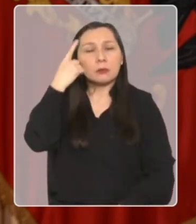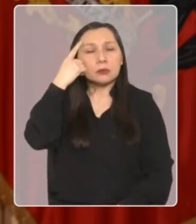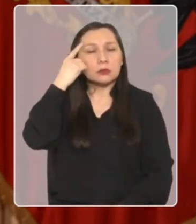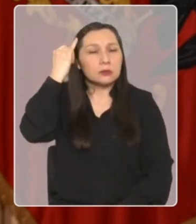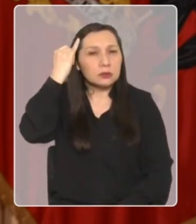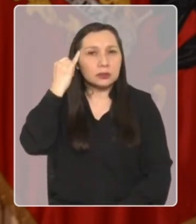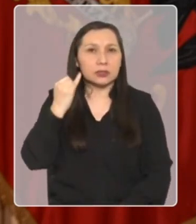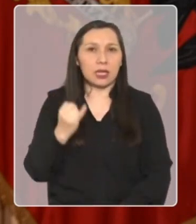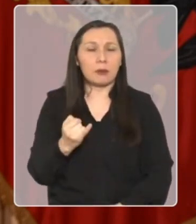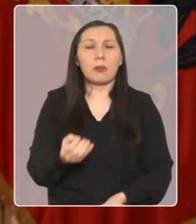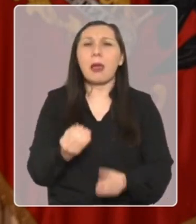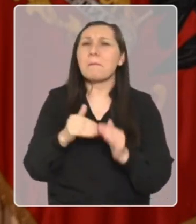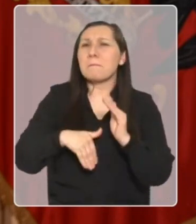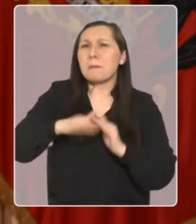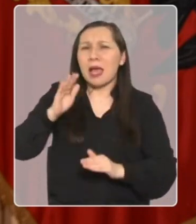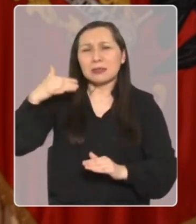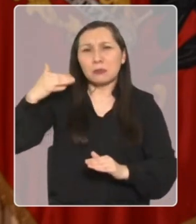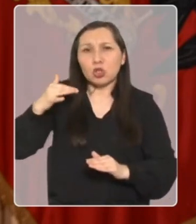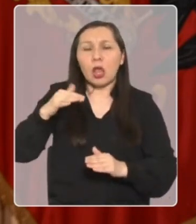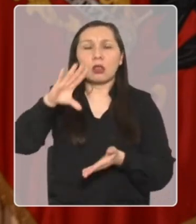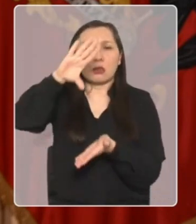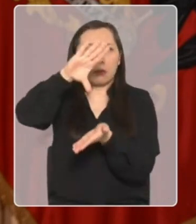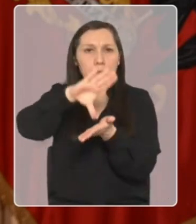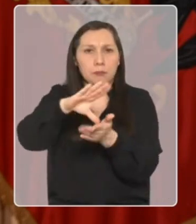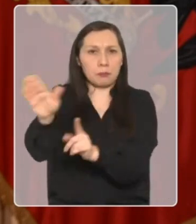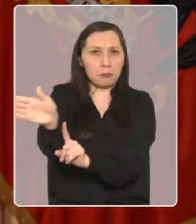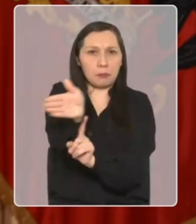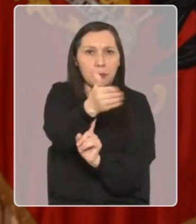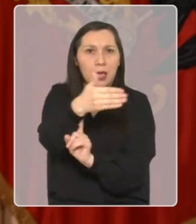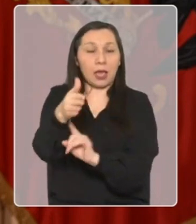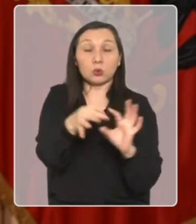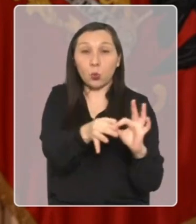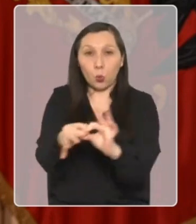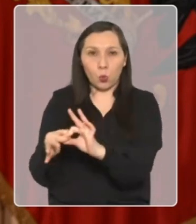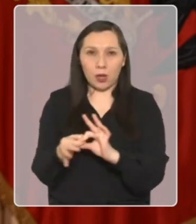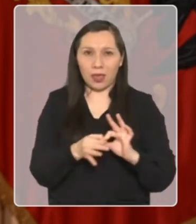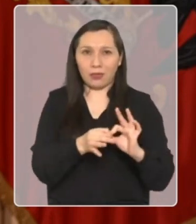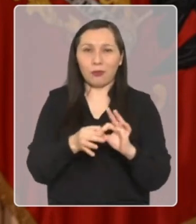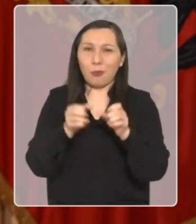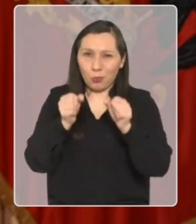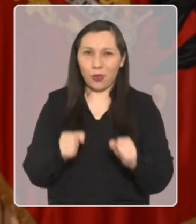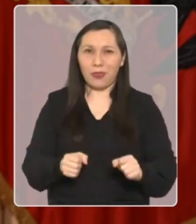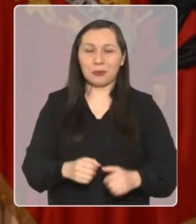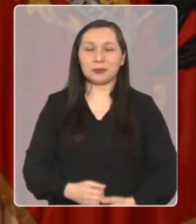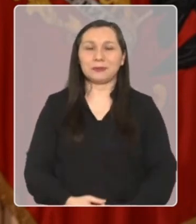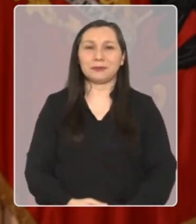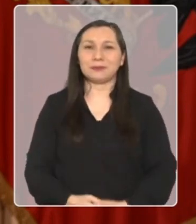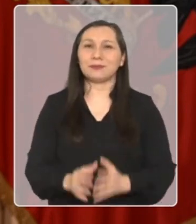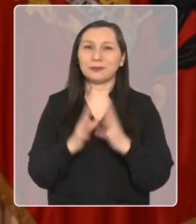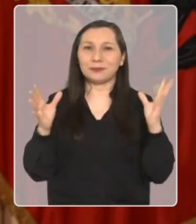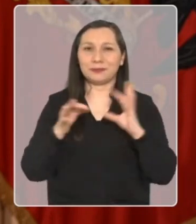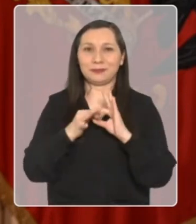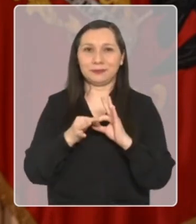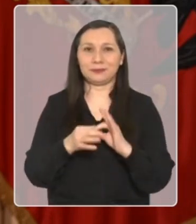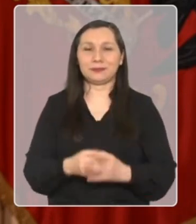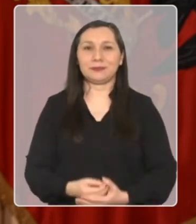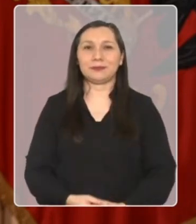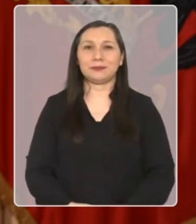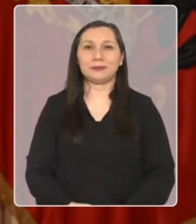2025 pensando siempre en el bien superior de la patria. Unidos podemos. Podemos. Muchas gracias.